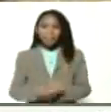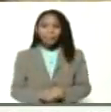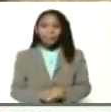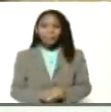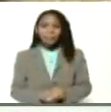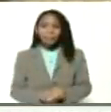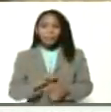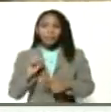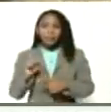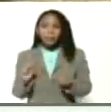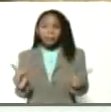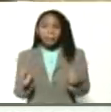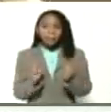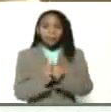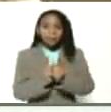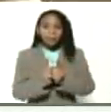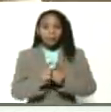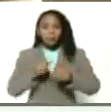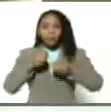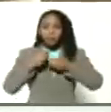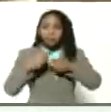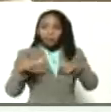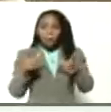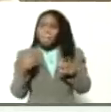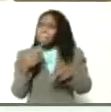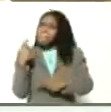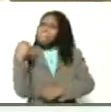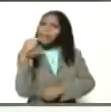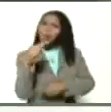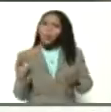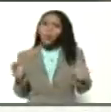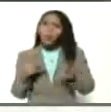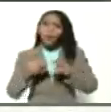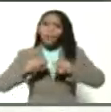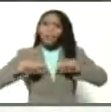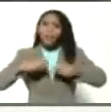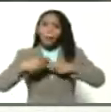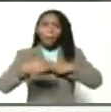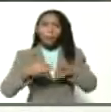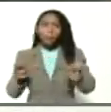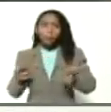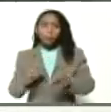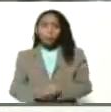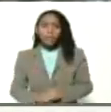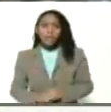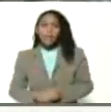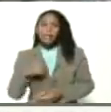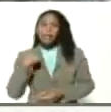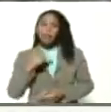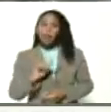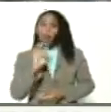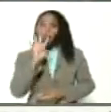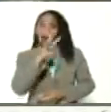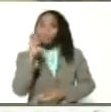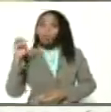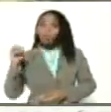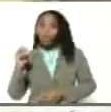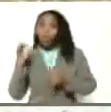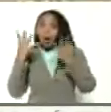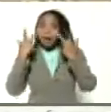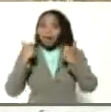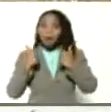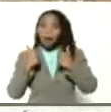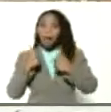esta pequeña extensión, menos de una hectárea, presidente, aquí hay 0.5 hectáreas y tenemos más de 400 animales